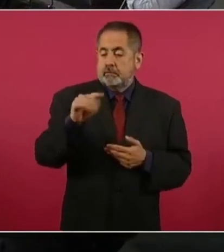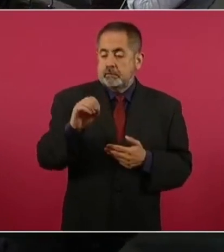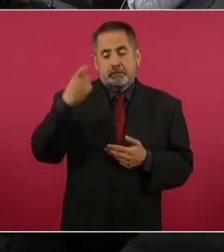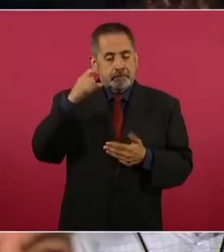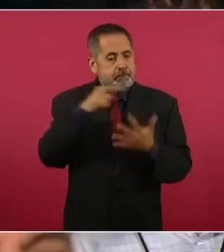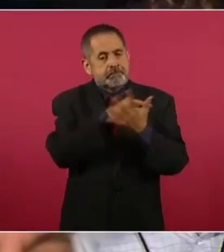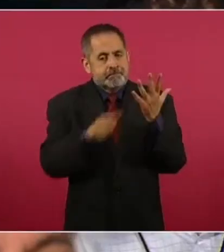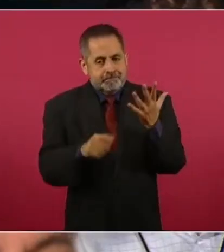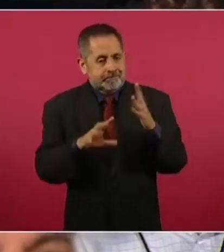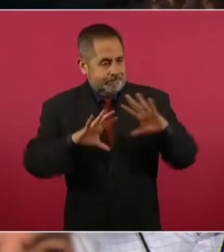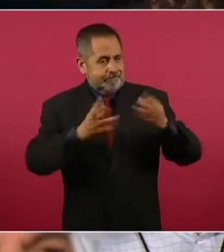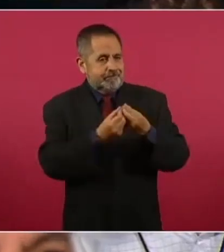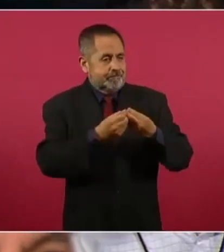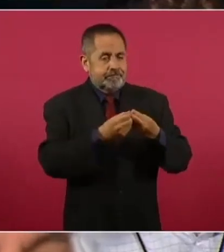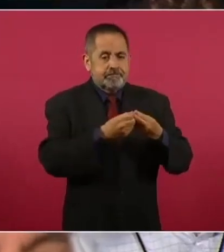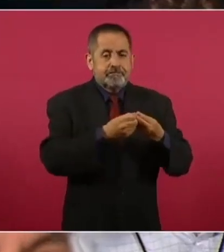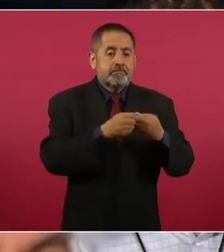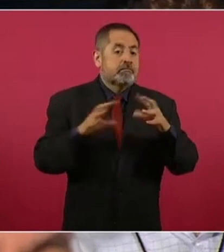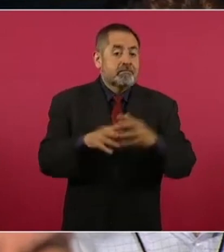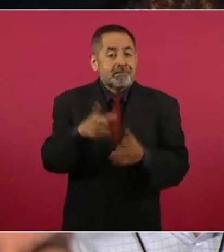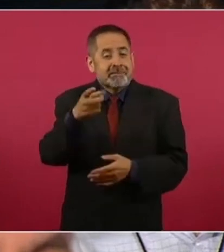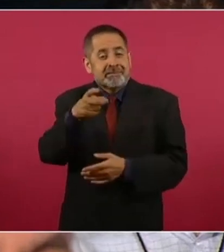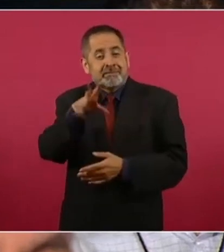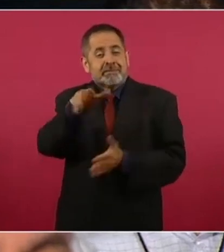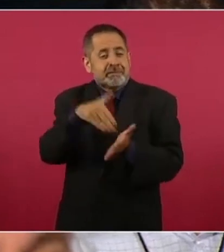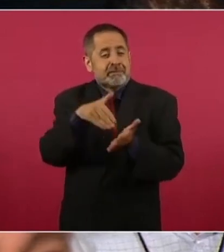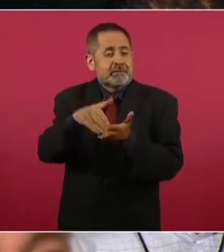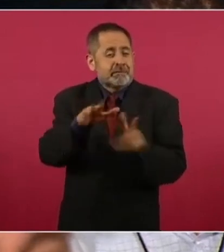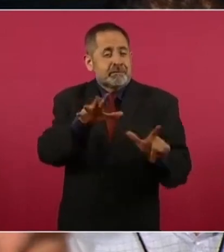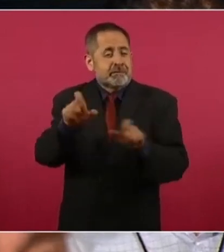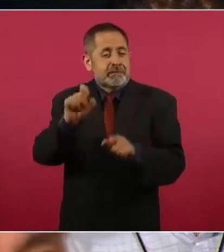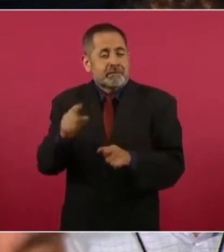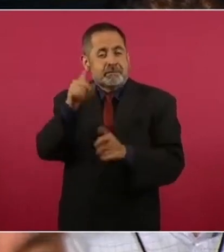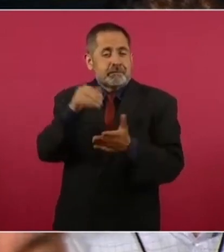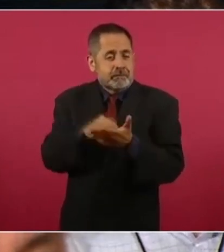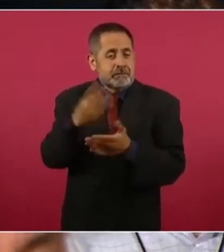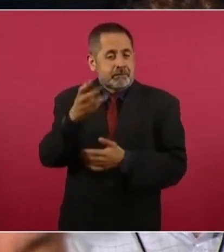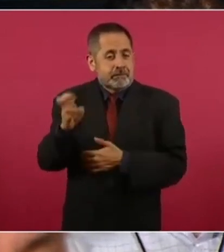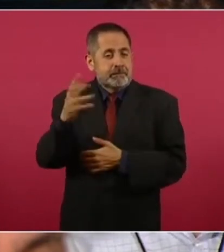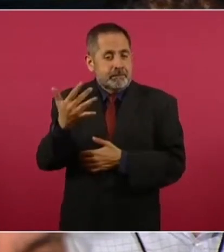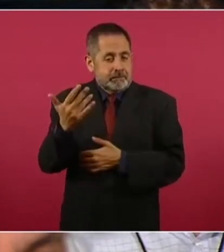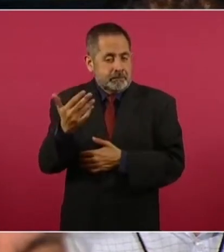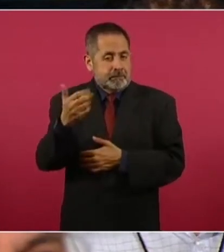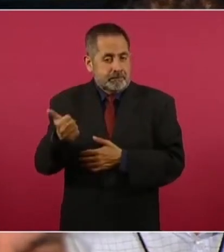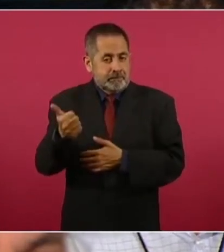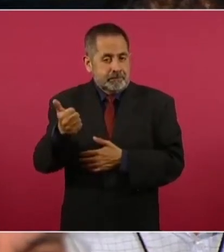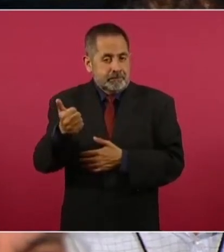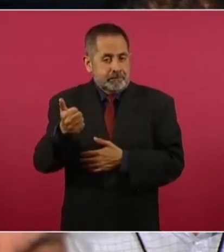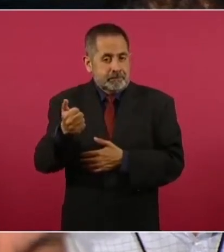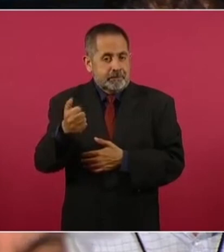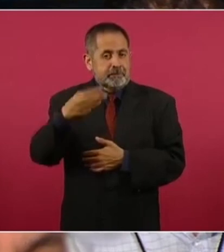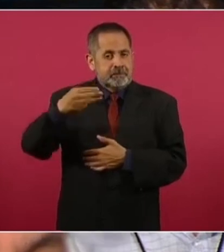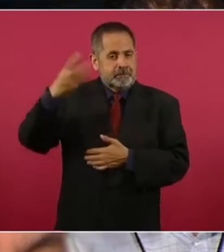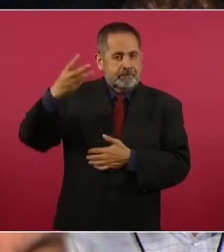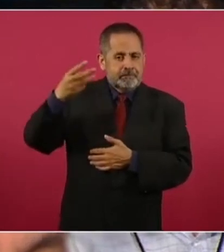estas empresas acaparan treinta y nueve millones setecientos veintiún mil trescientos cincuenta y seis metros